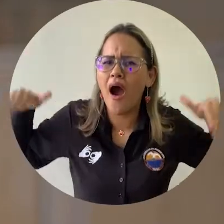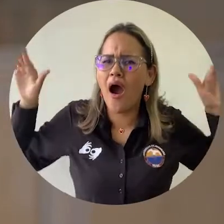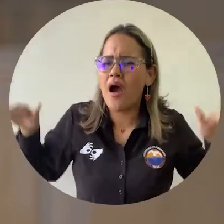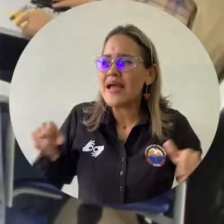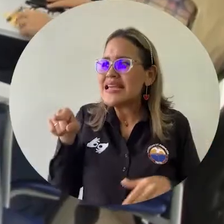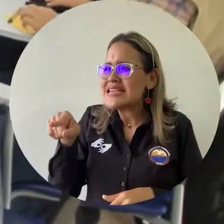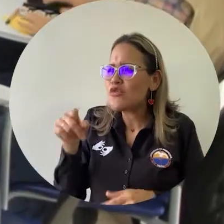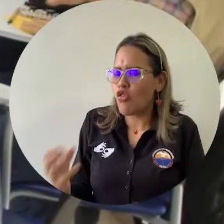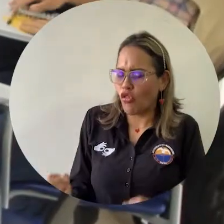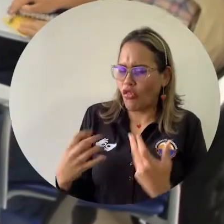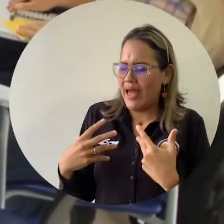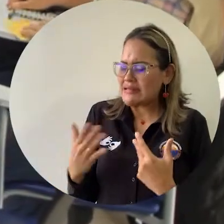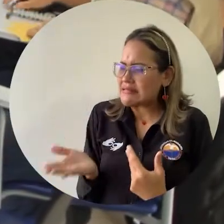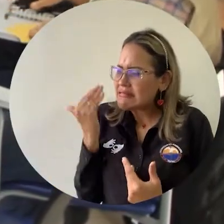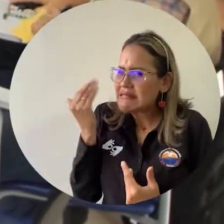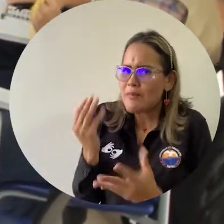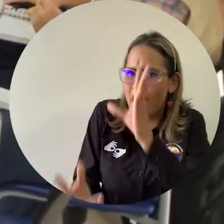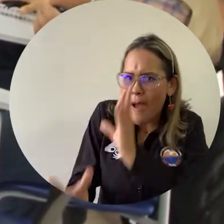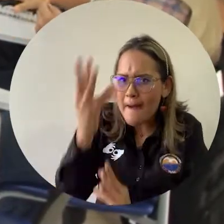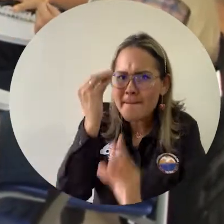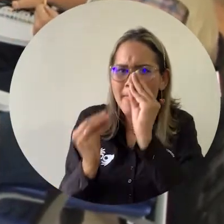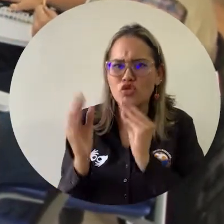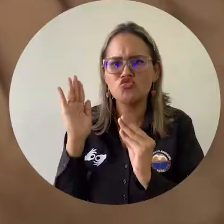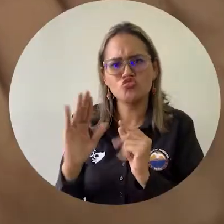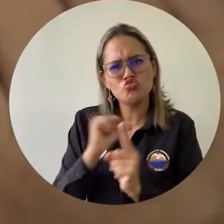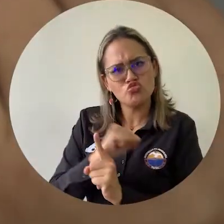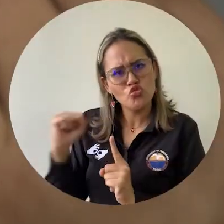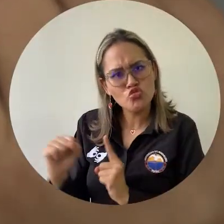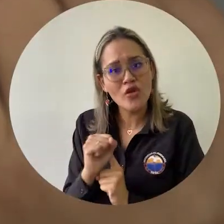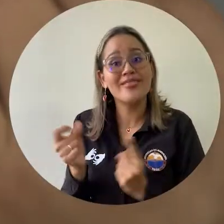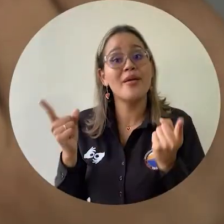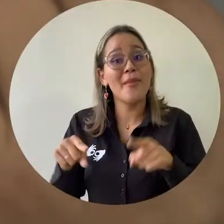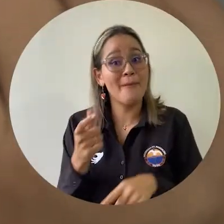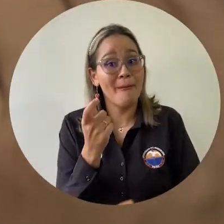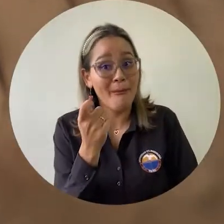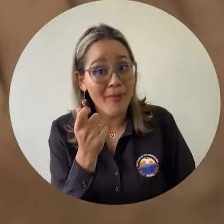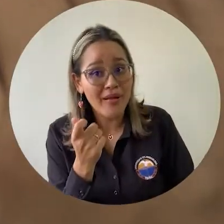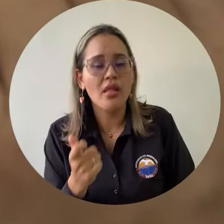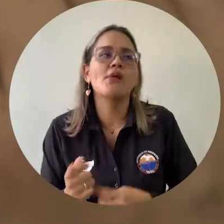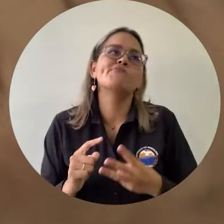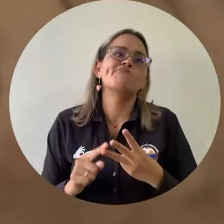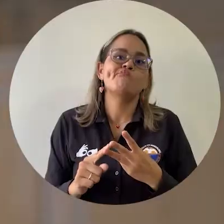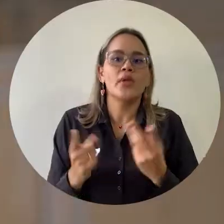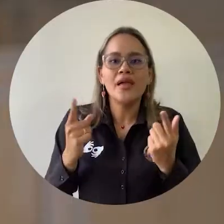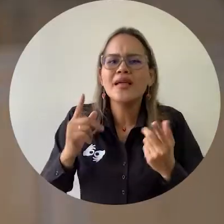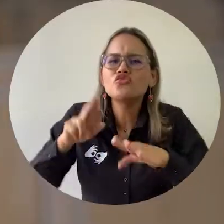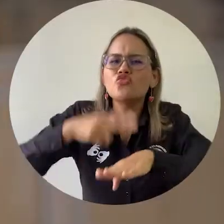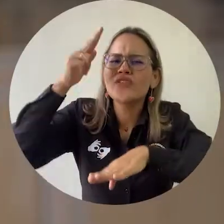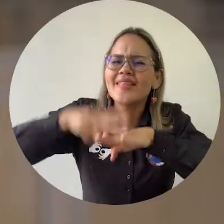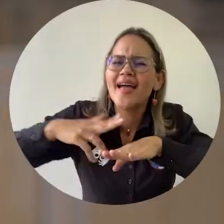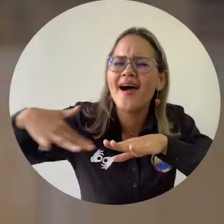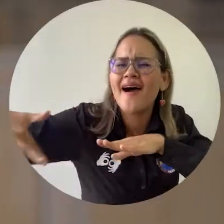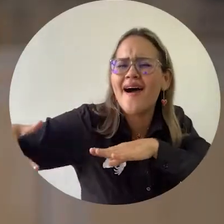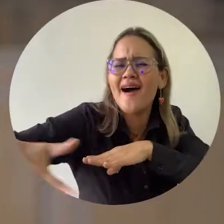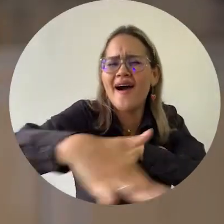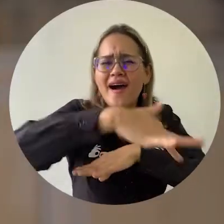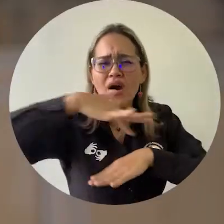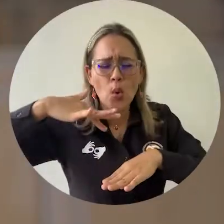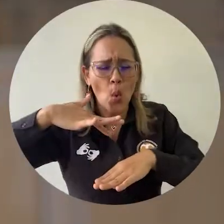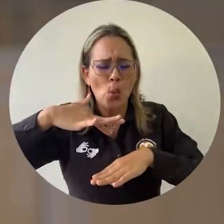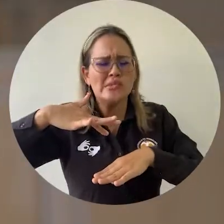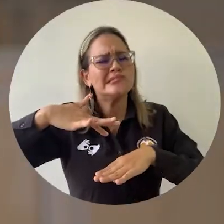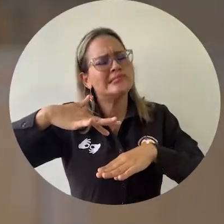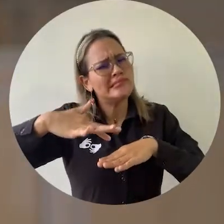un grupo que les aporta tanto elementos sociales y elementos de economías, pero también ver cómo la